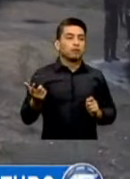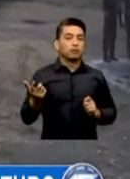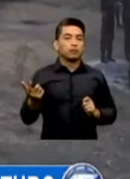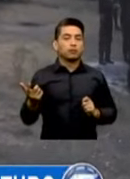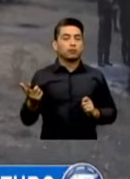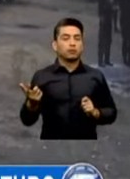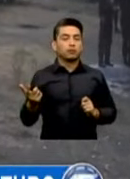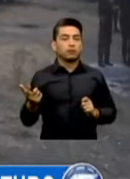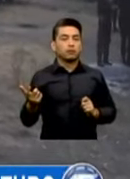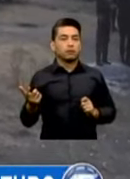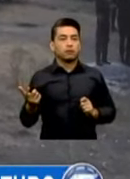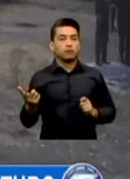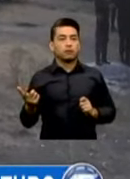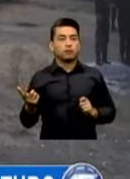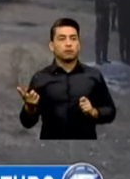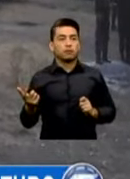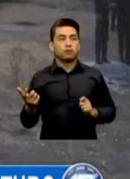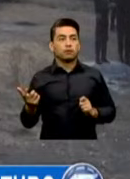Hemos